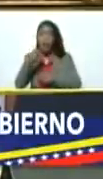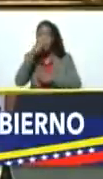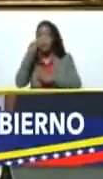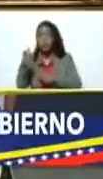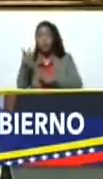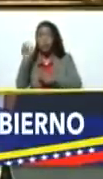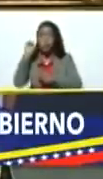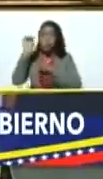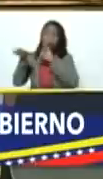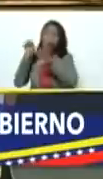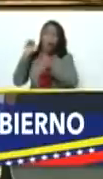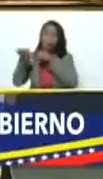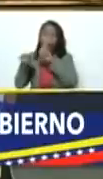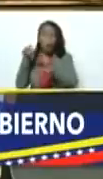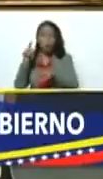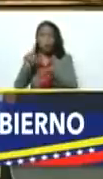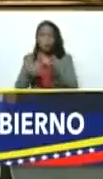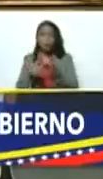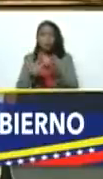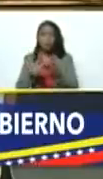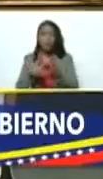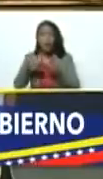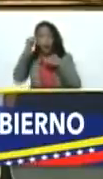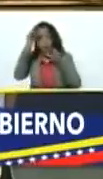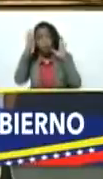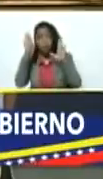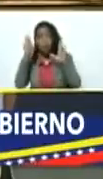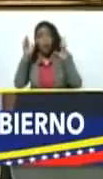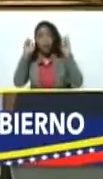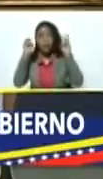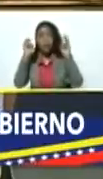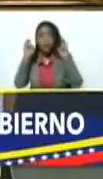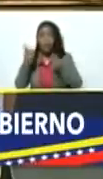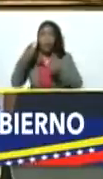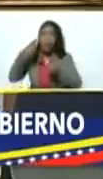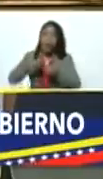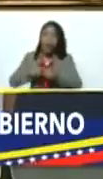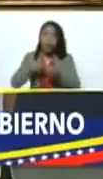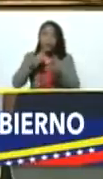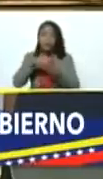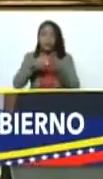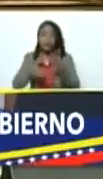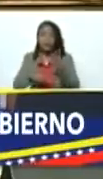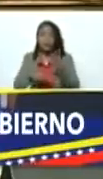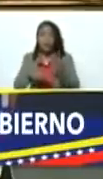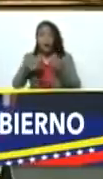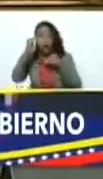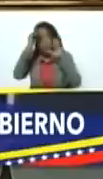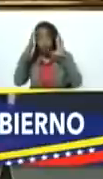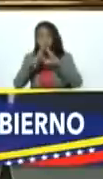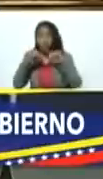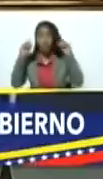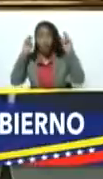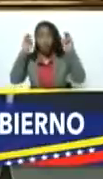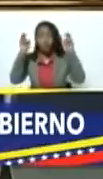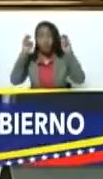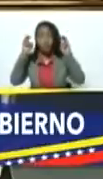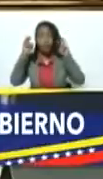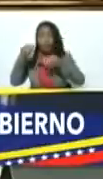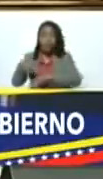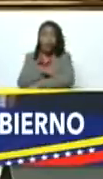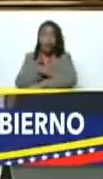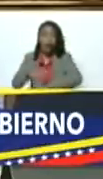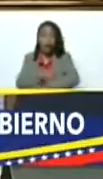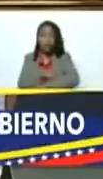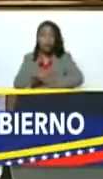llamada de los desechos sólidos para atender el tema del suministro de gas para atender todos los temas de vialidad